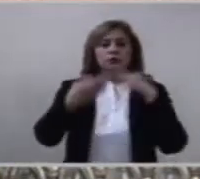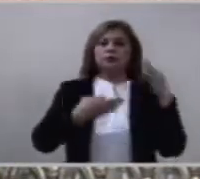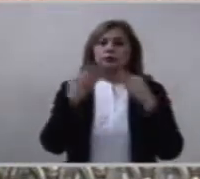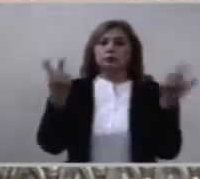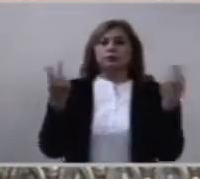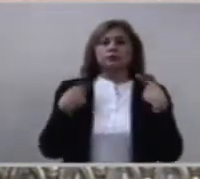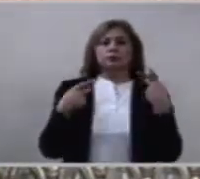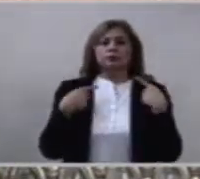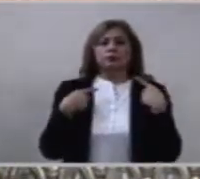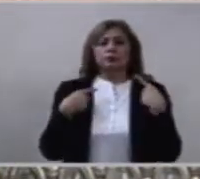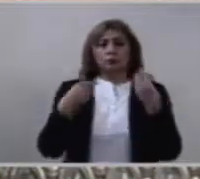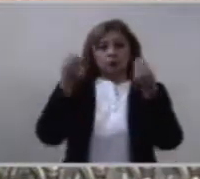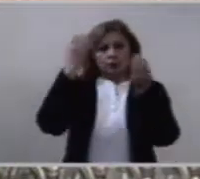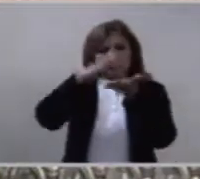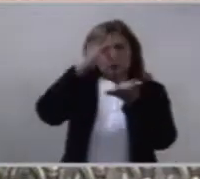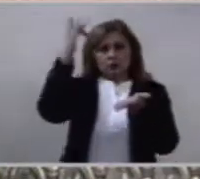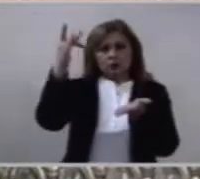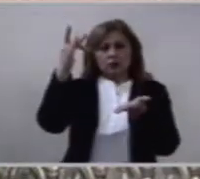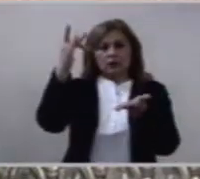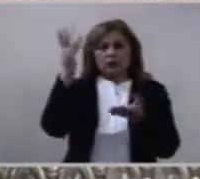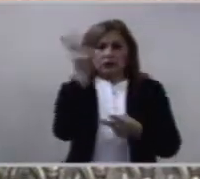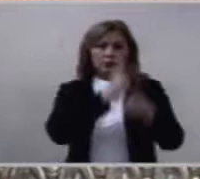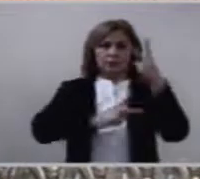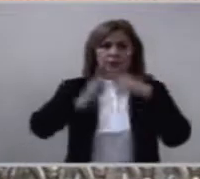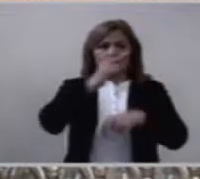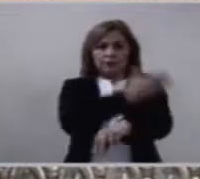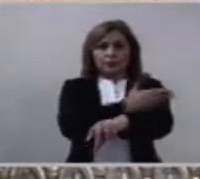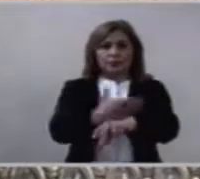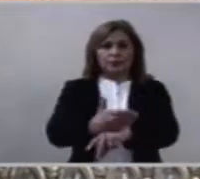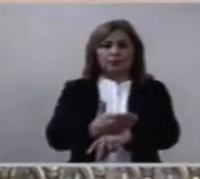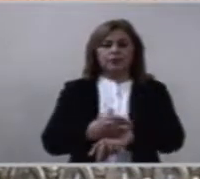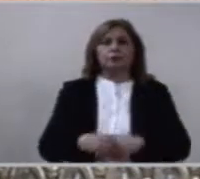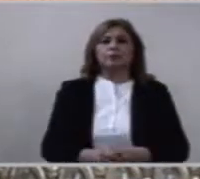muy agradecido por su compañía.